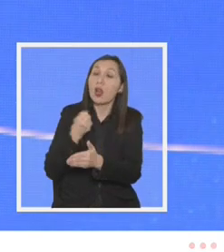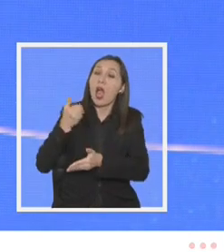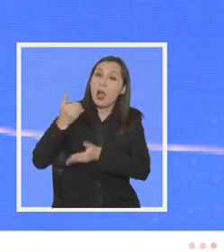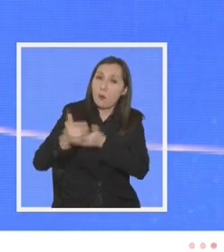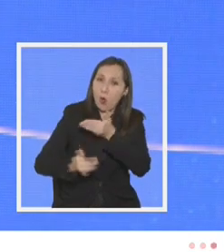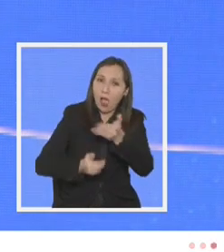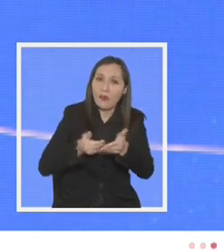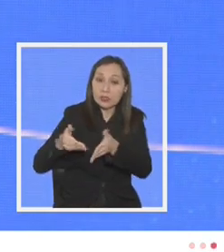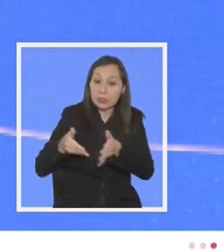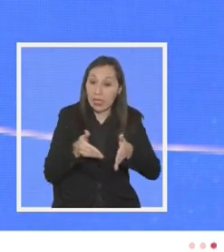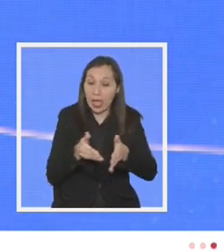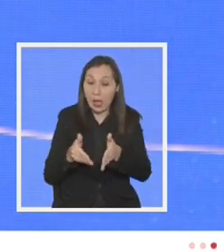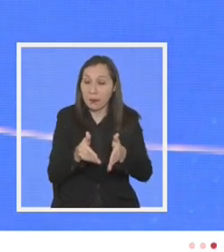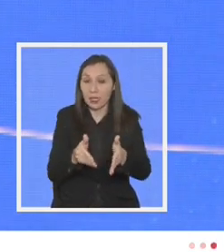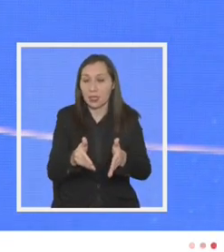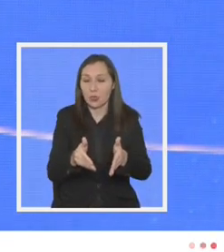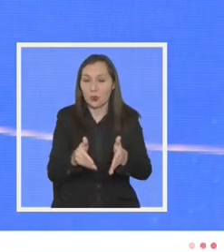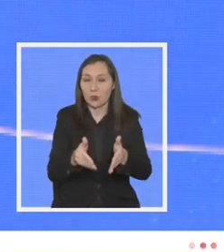en el camino